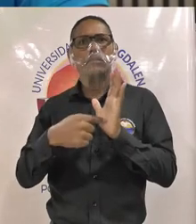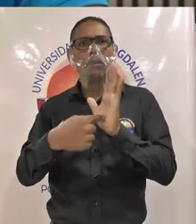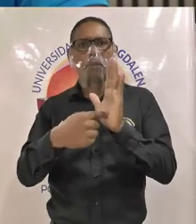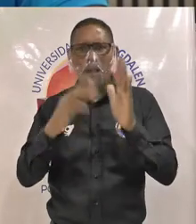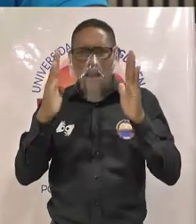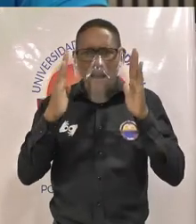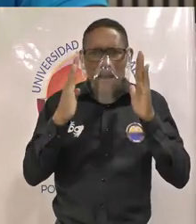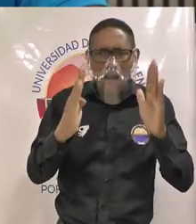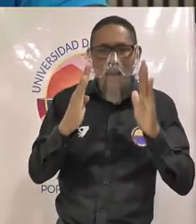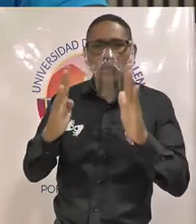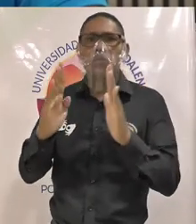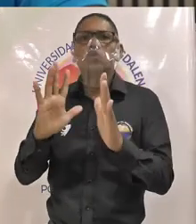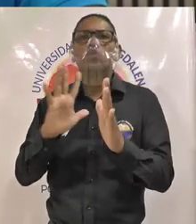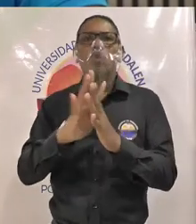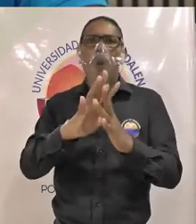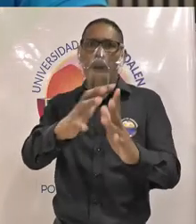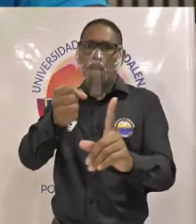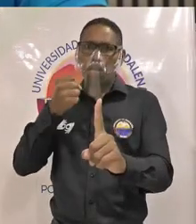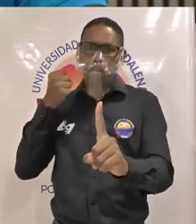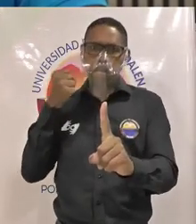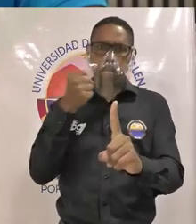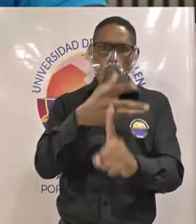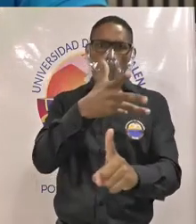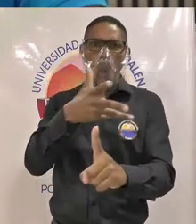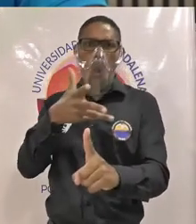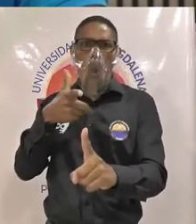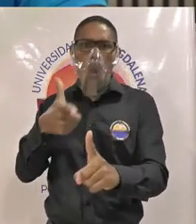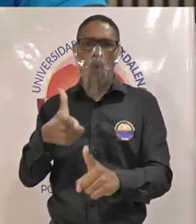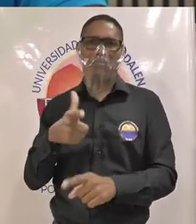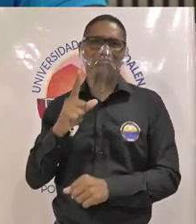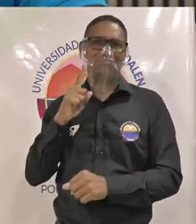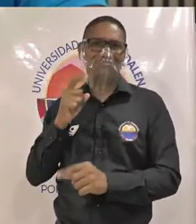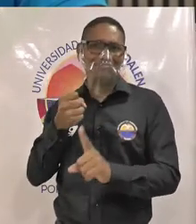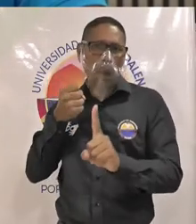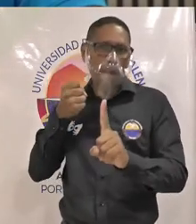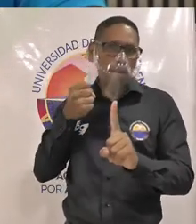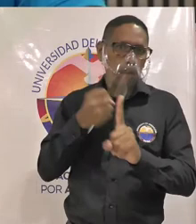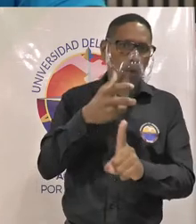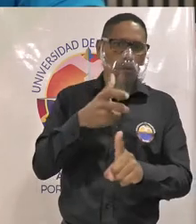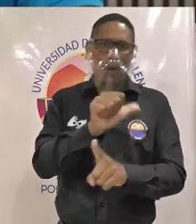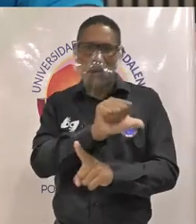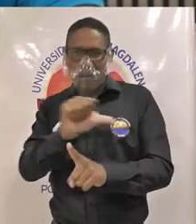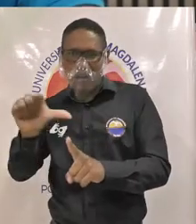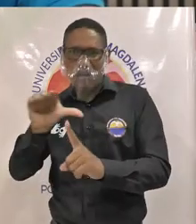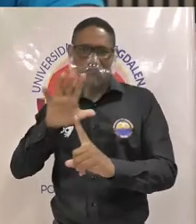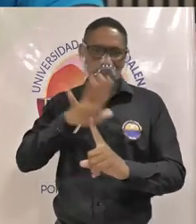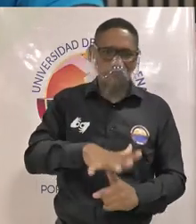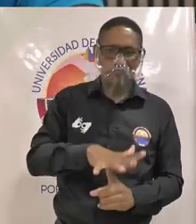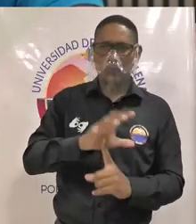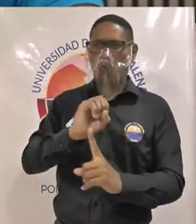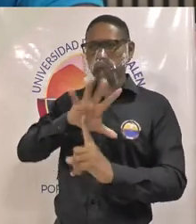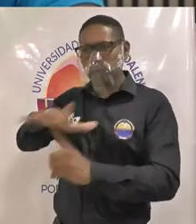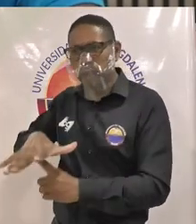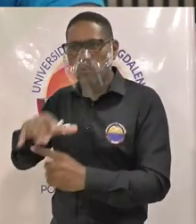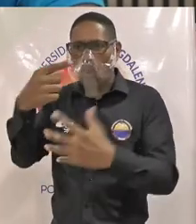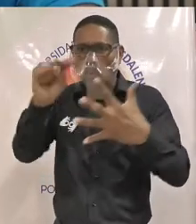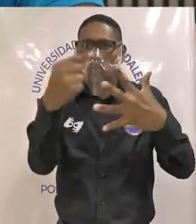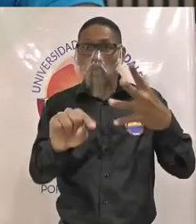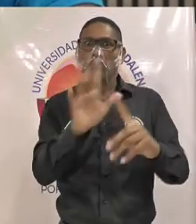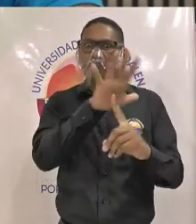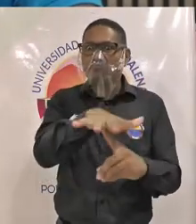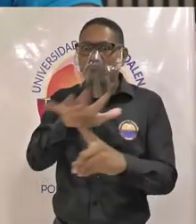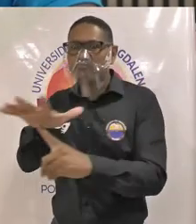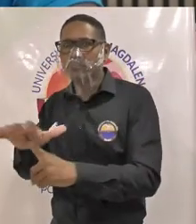atención de violencia basada en género y violencia sexual específicamente de que no sea la dirección de